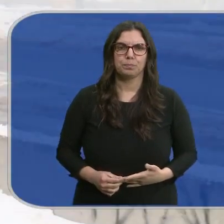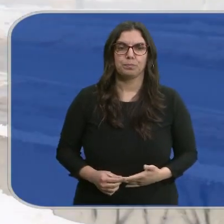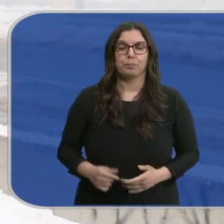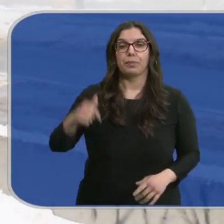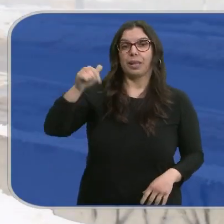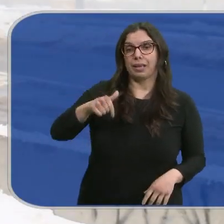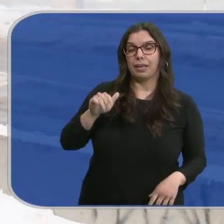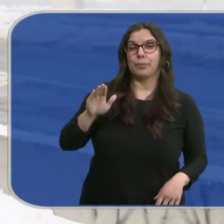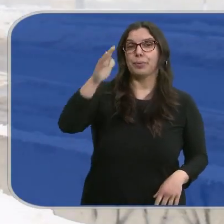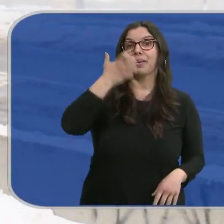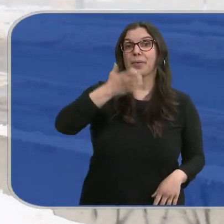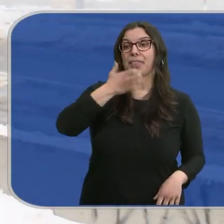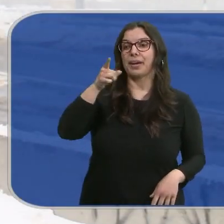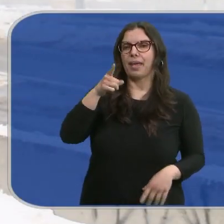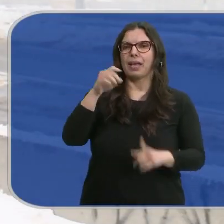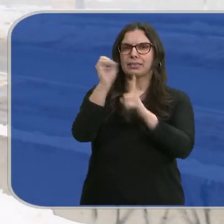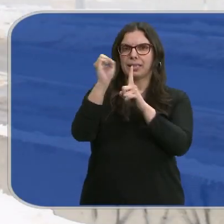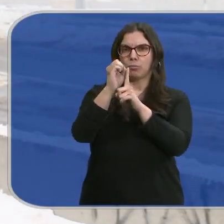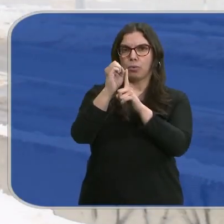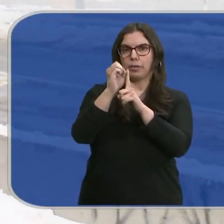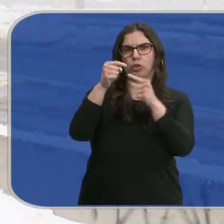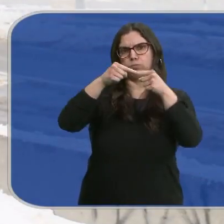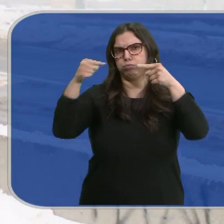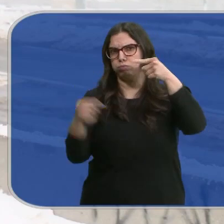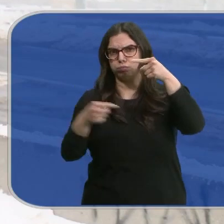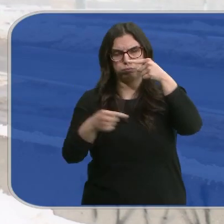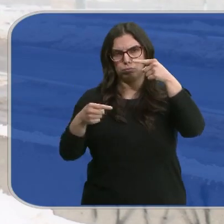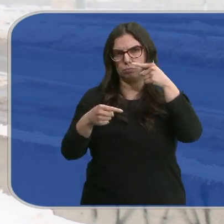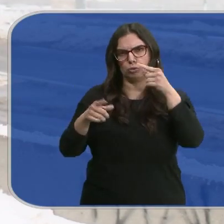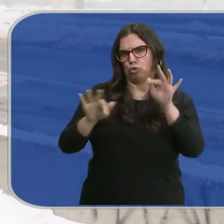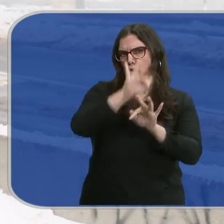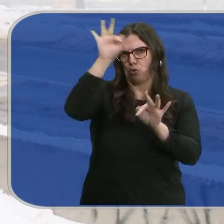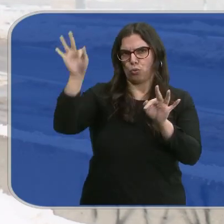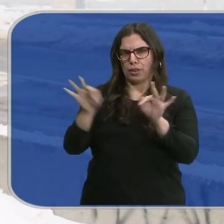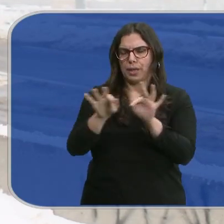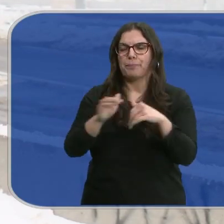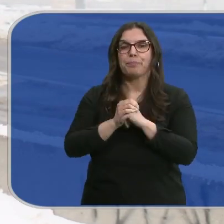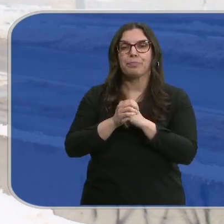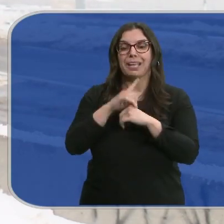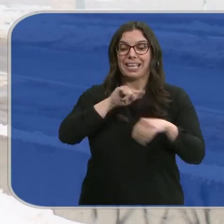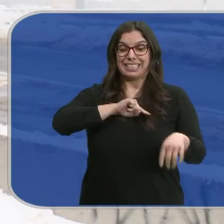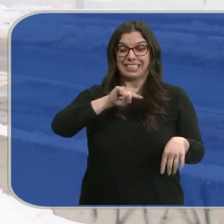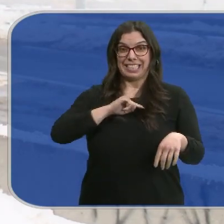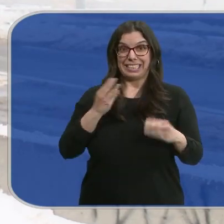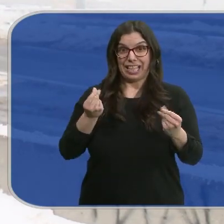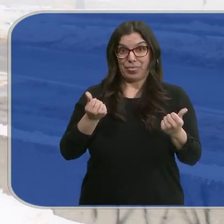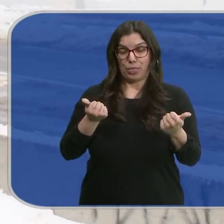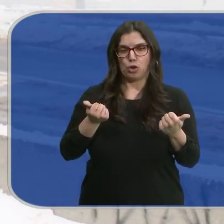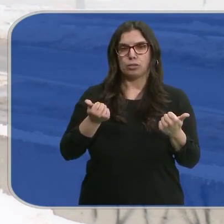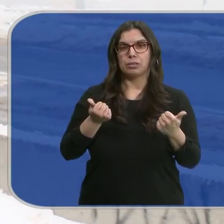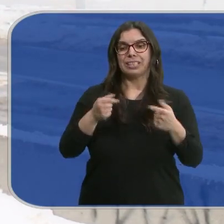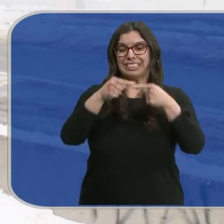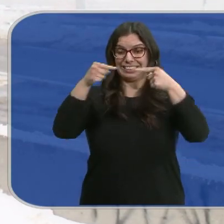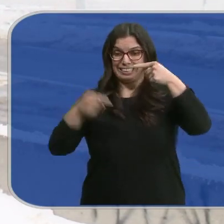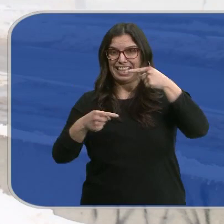Aquí en el puerto de Navacerrada los termómetros van a marcar en negativo durante toda la jornada. La sensación térmica es de más de